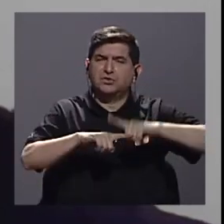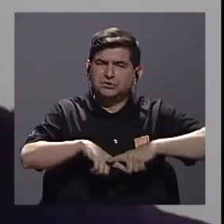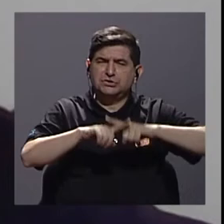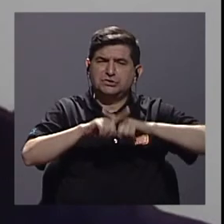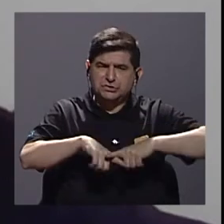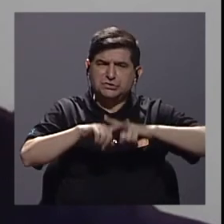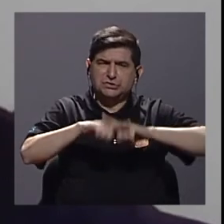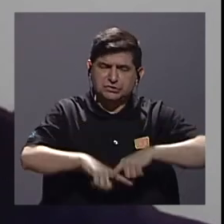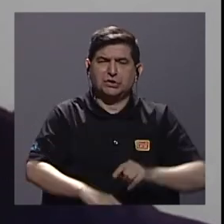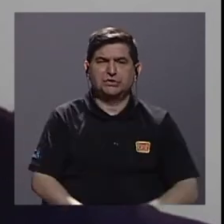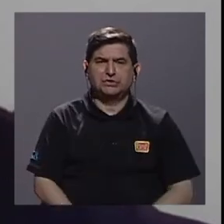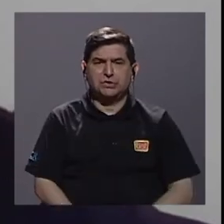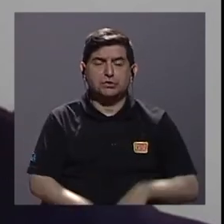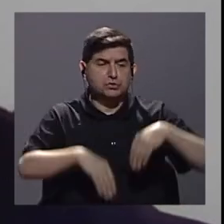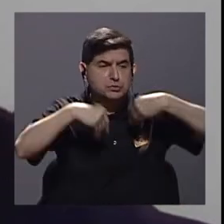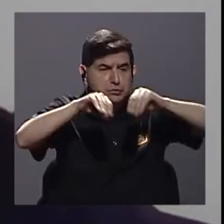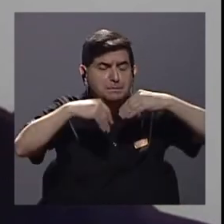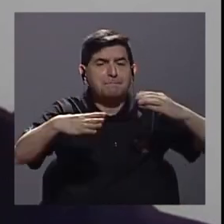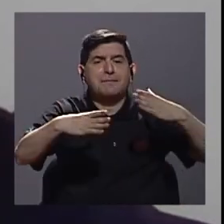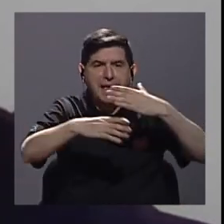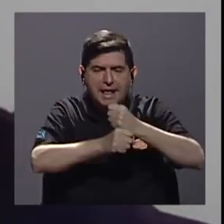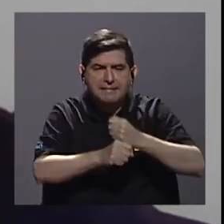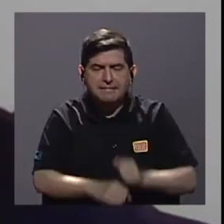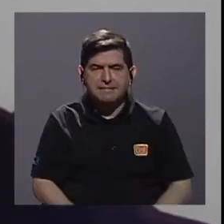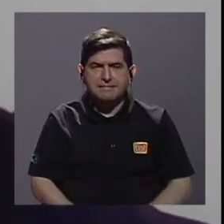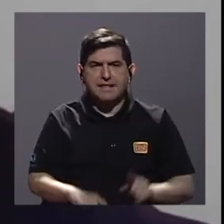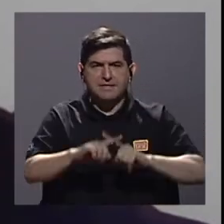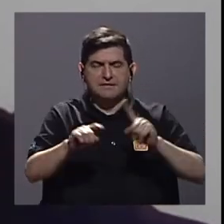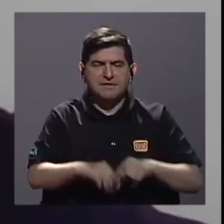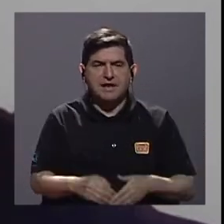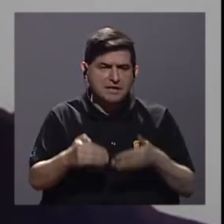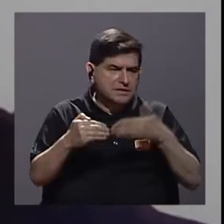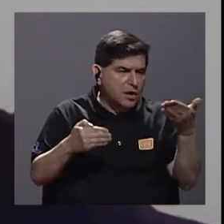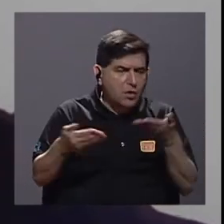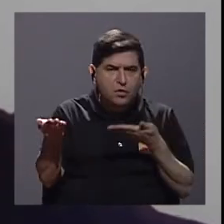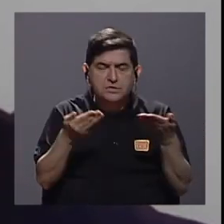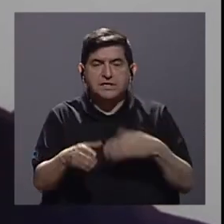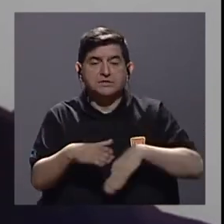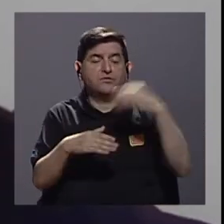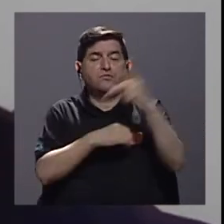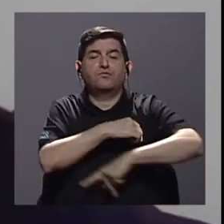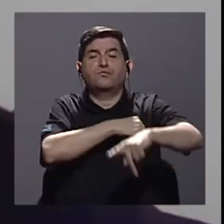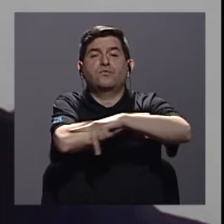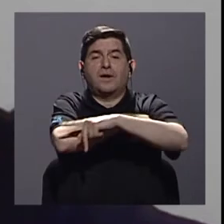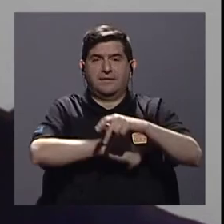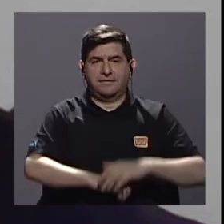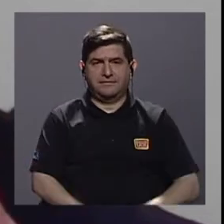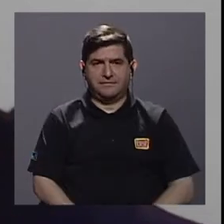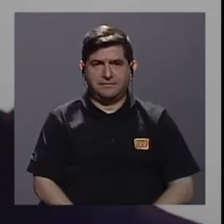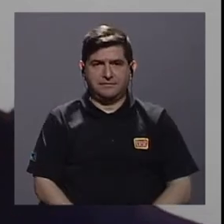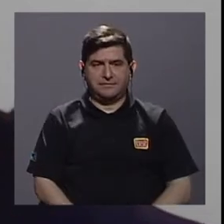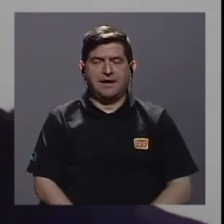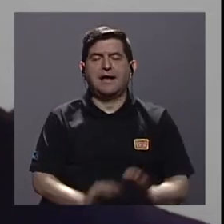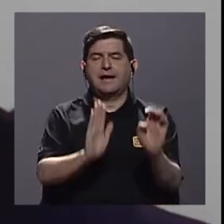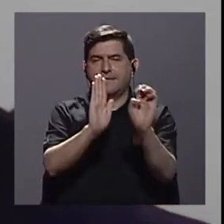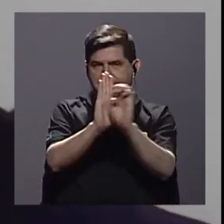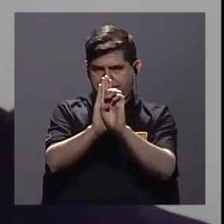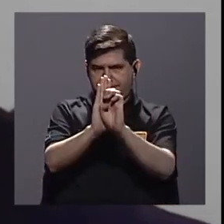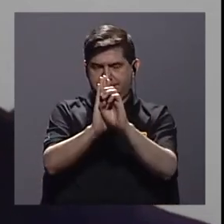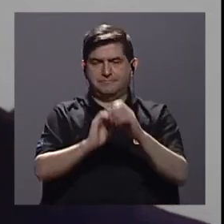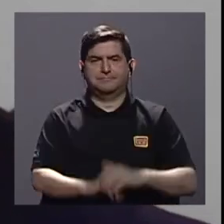mucho de las ventas que realizamos de bienes y servicios en el exterior. A manera de ejemplo,